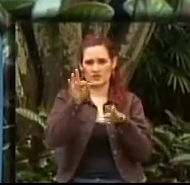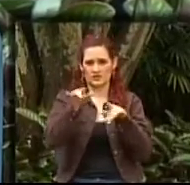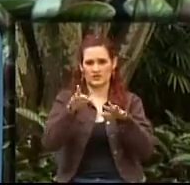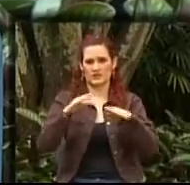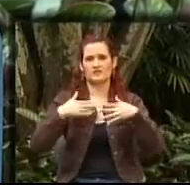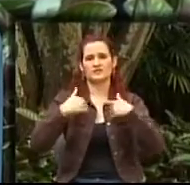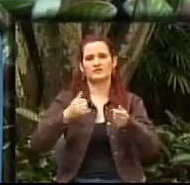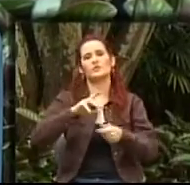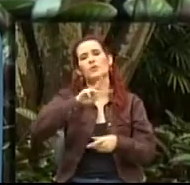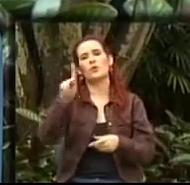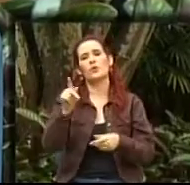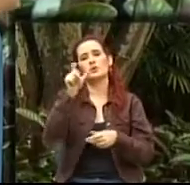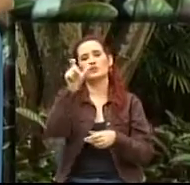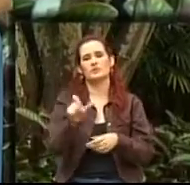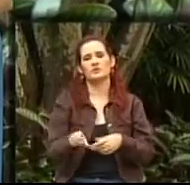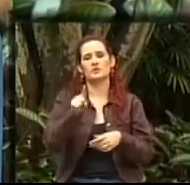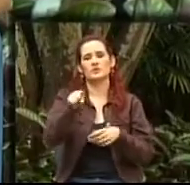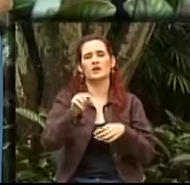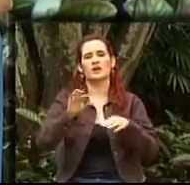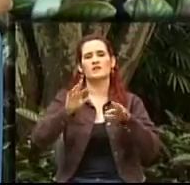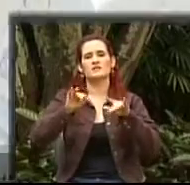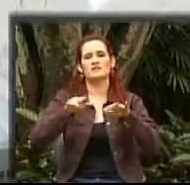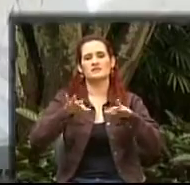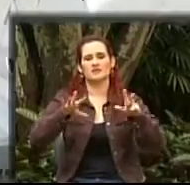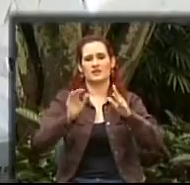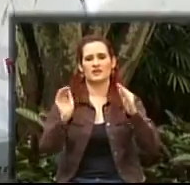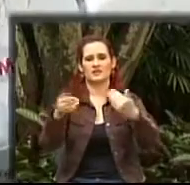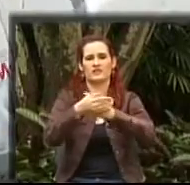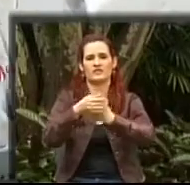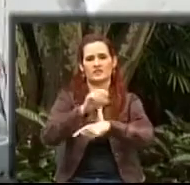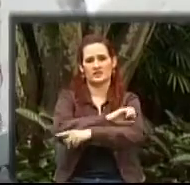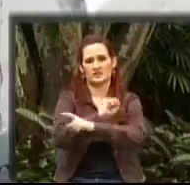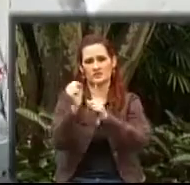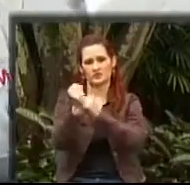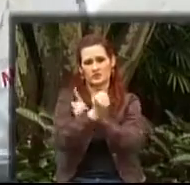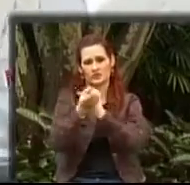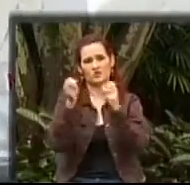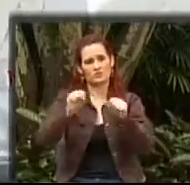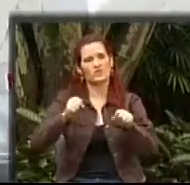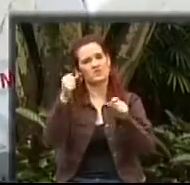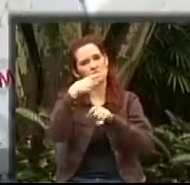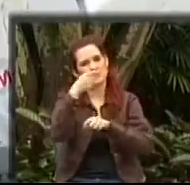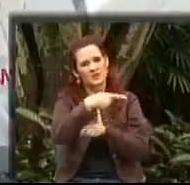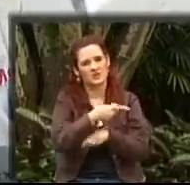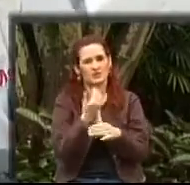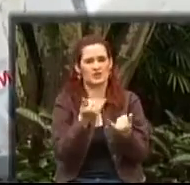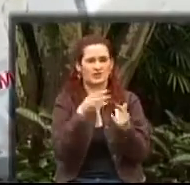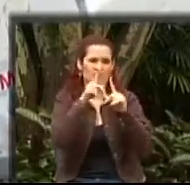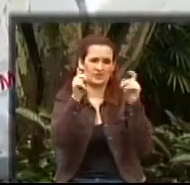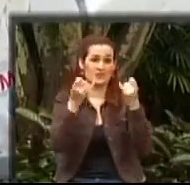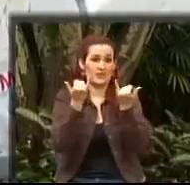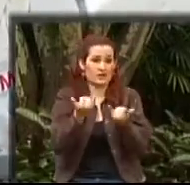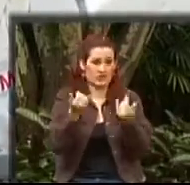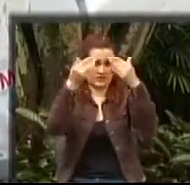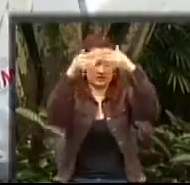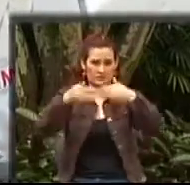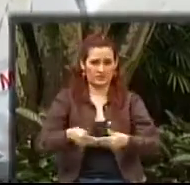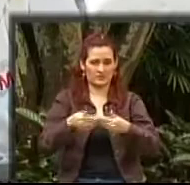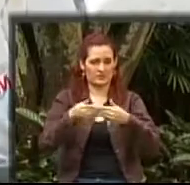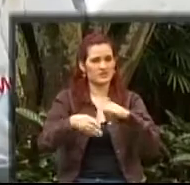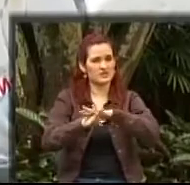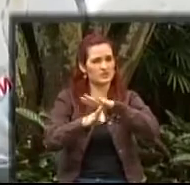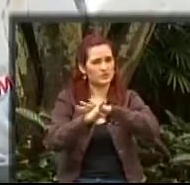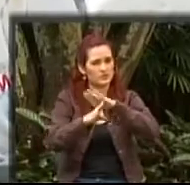otra desde Bienestar Social y vamos a hablar del tema. Sí, como acabas de decir, Felipe, vamos a seguir con el tema de discapacidad